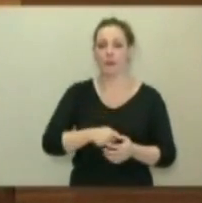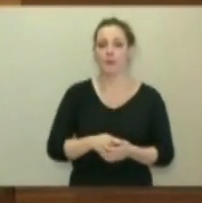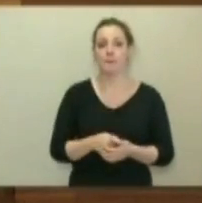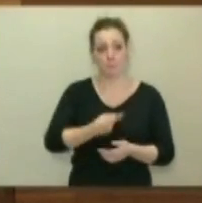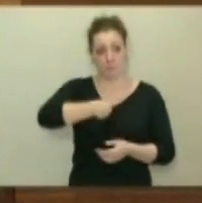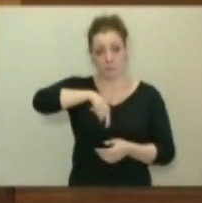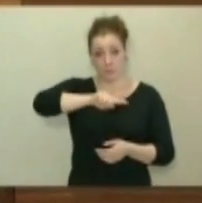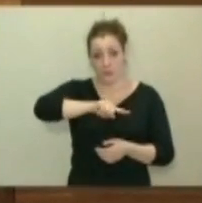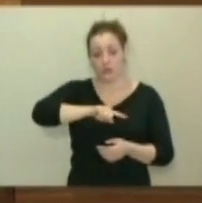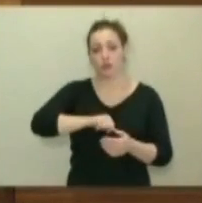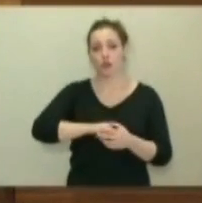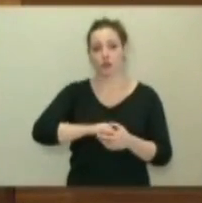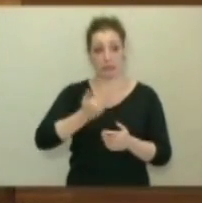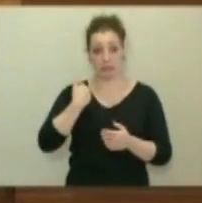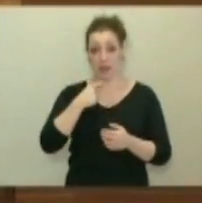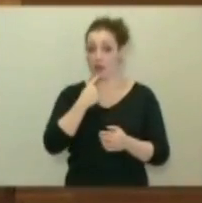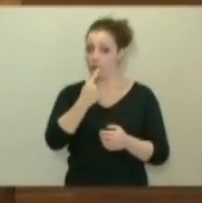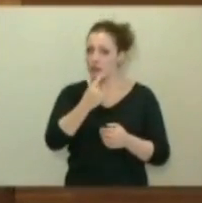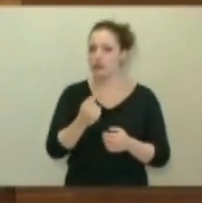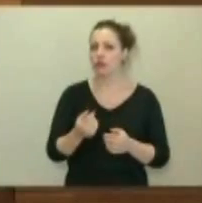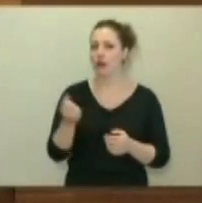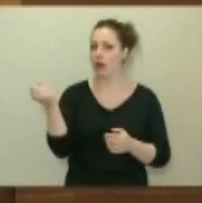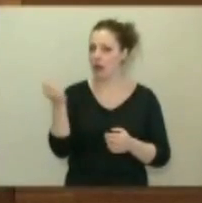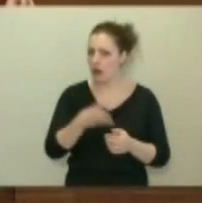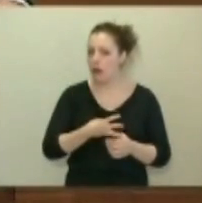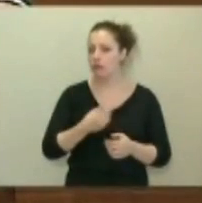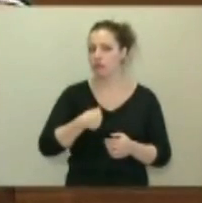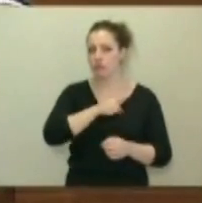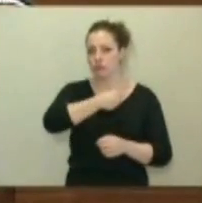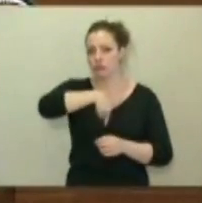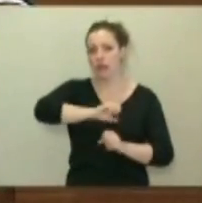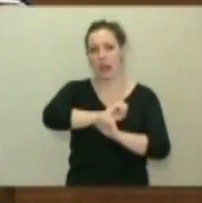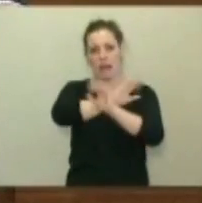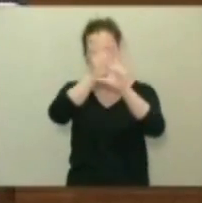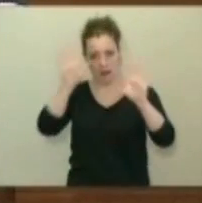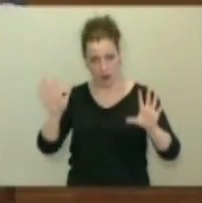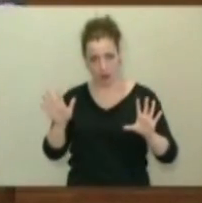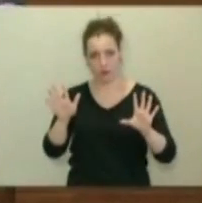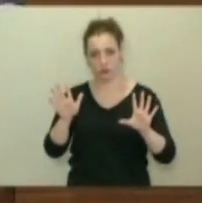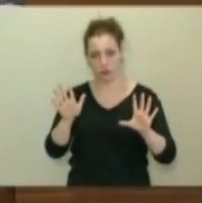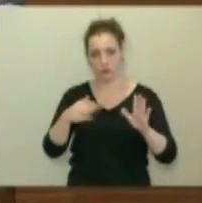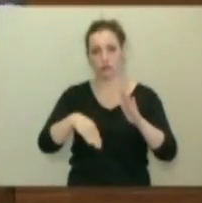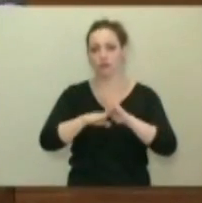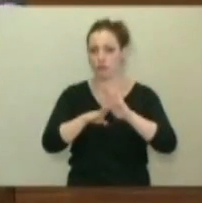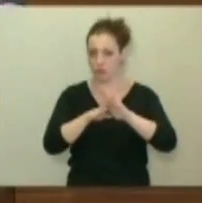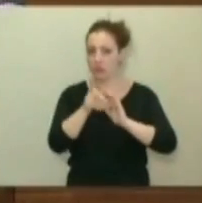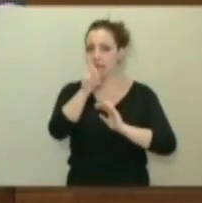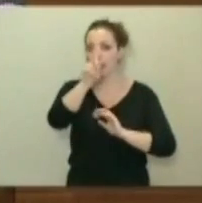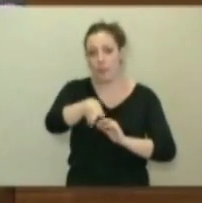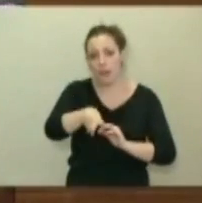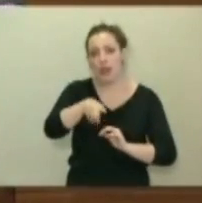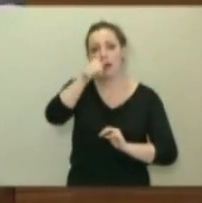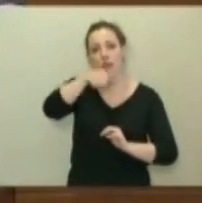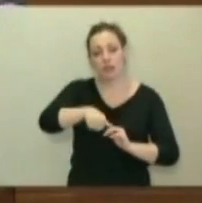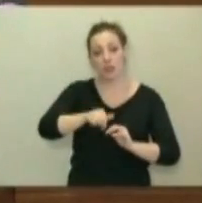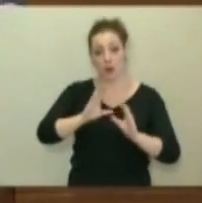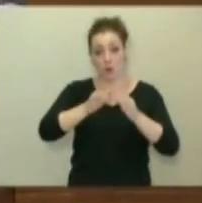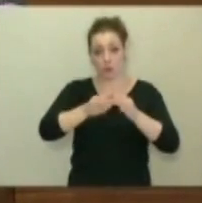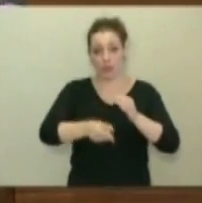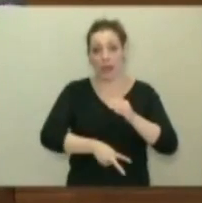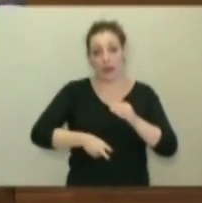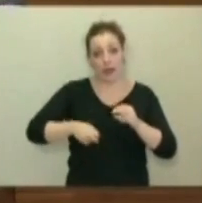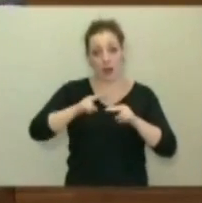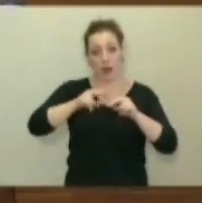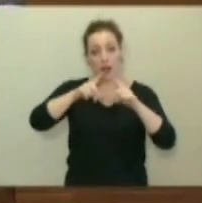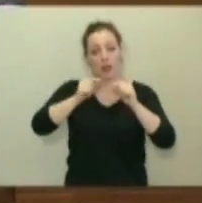Nosotros lo hemos dicho reiteradamente, hemos sido muy claros y vamos a seguir siéndolo tanto en la Junta General, en esta Junta General, como en el Congreso